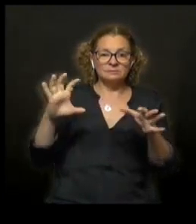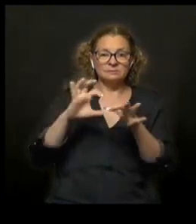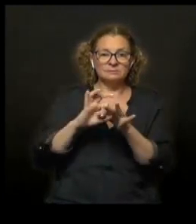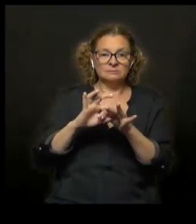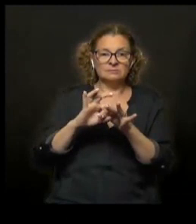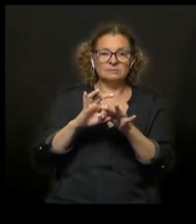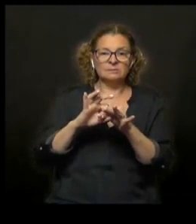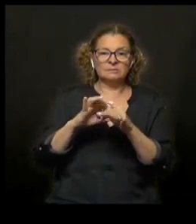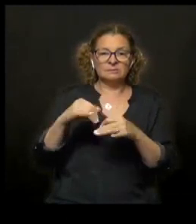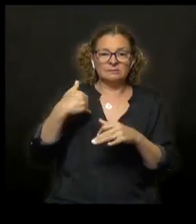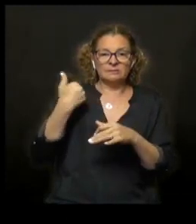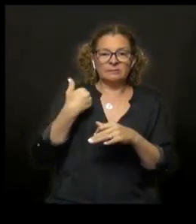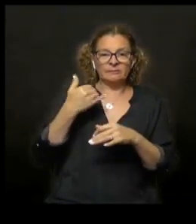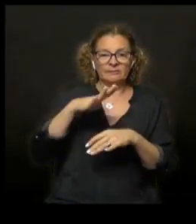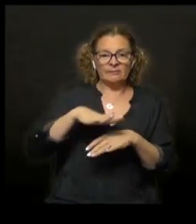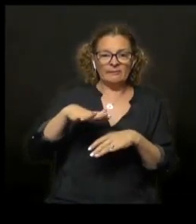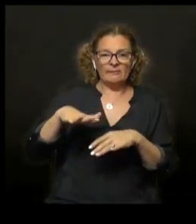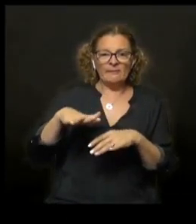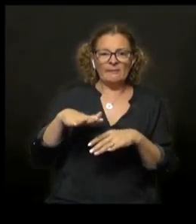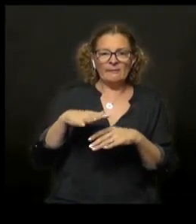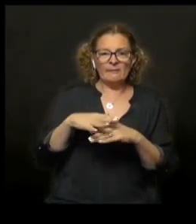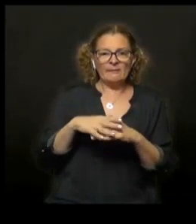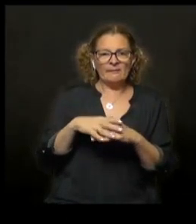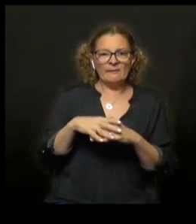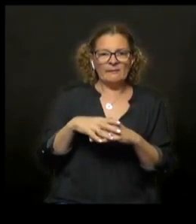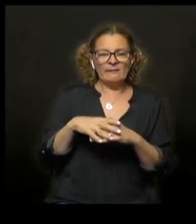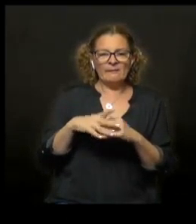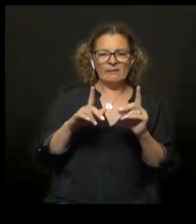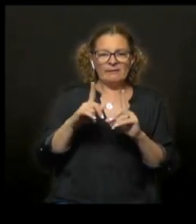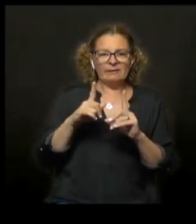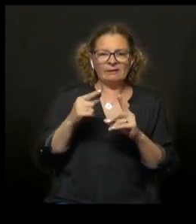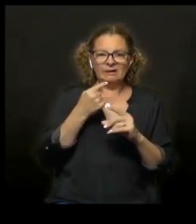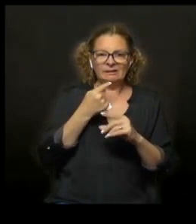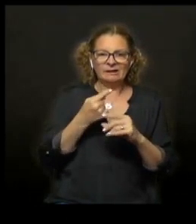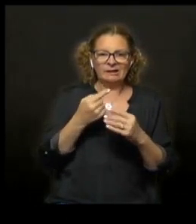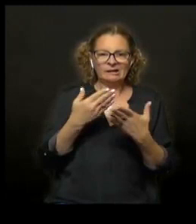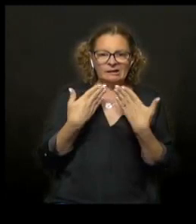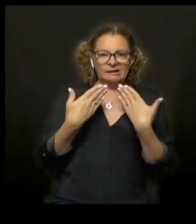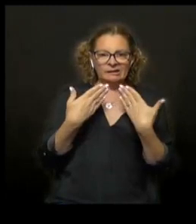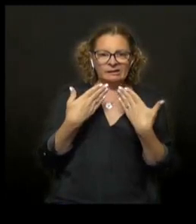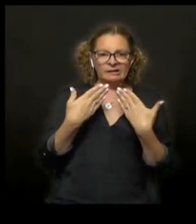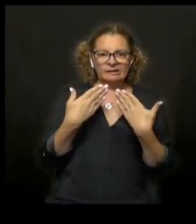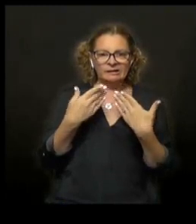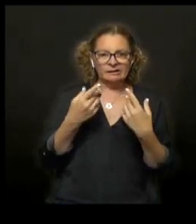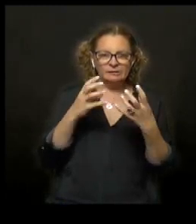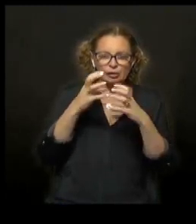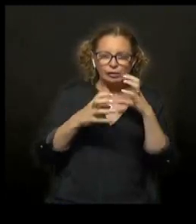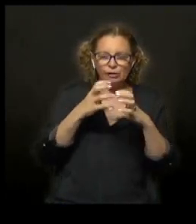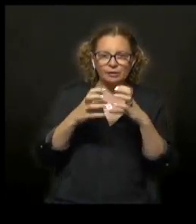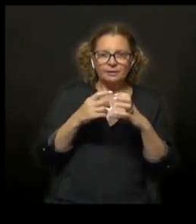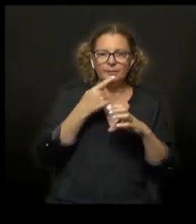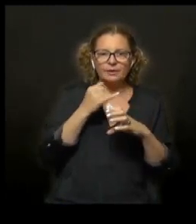más jóvenes, con los más chiquitos. Hablando de eso, algo también que me gustó es que la gama de colores